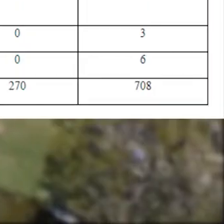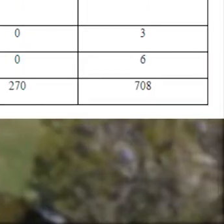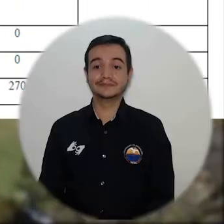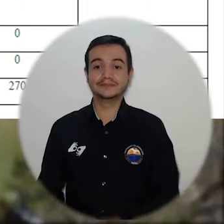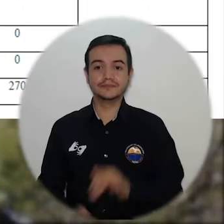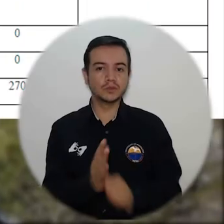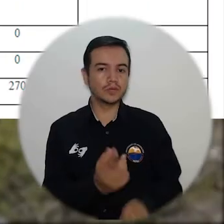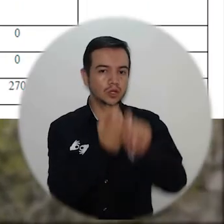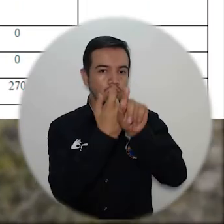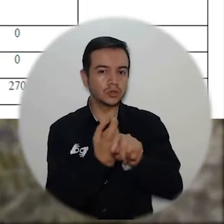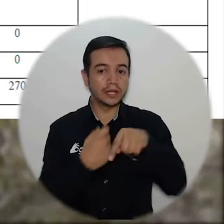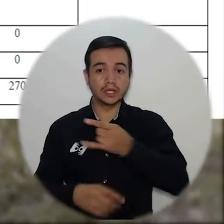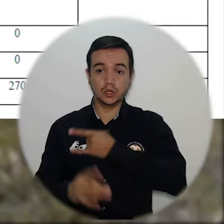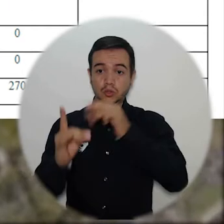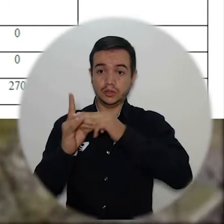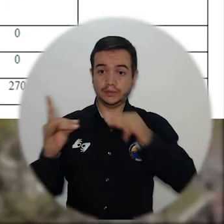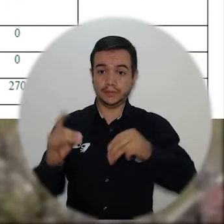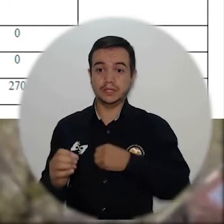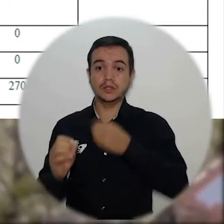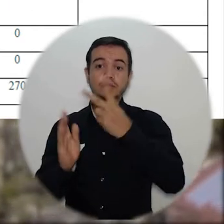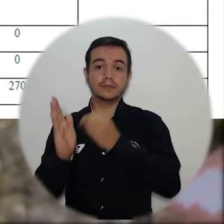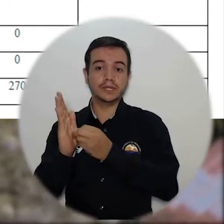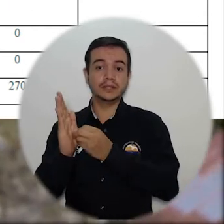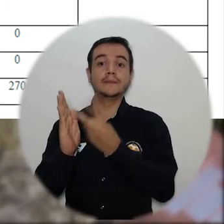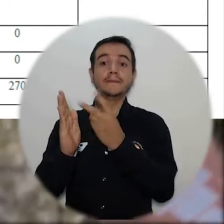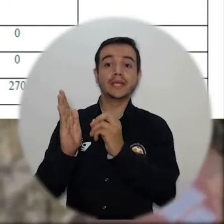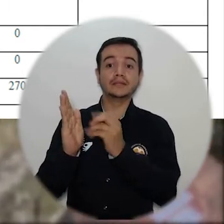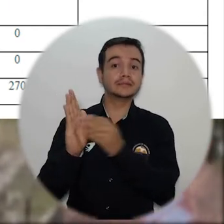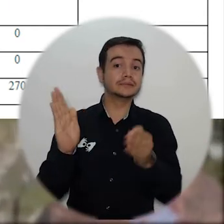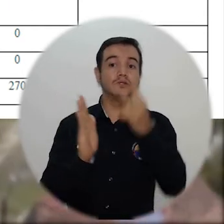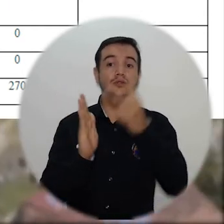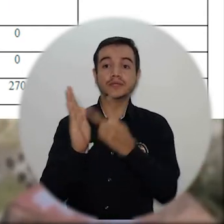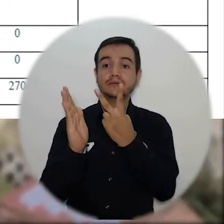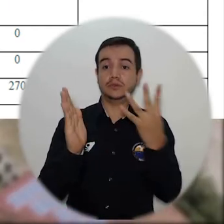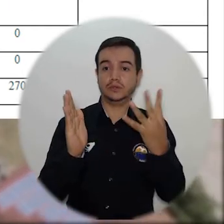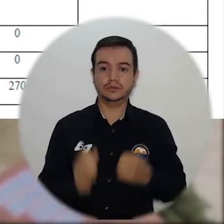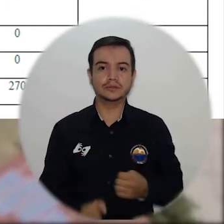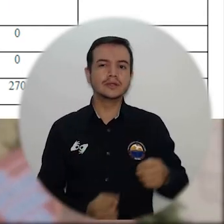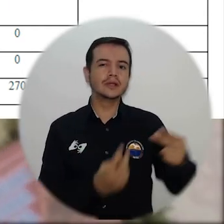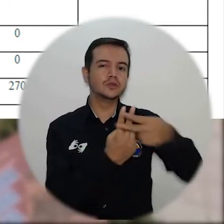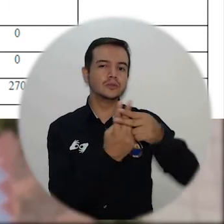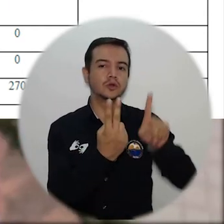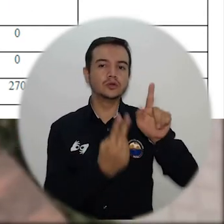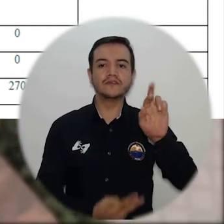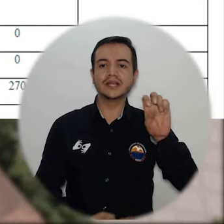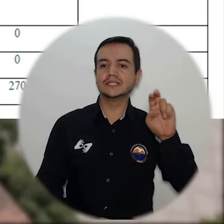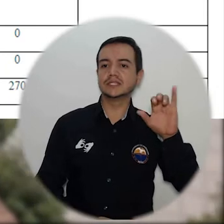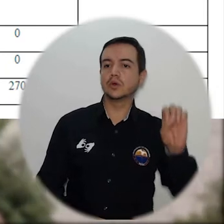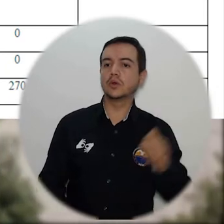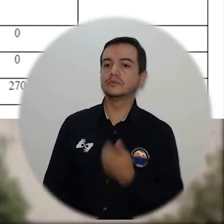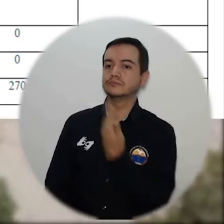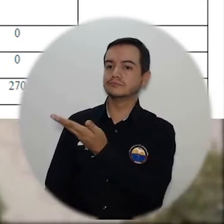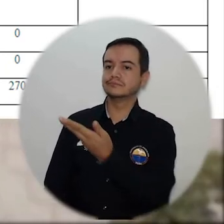En la consulta para rector de Unimatalena 2020-2024, el candidato número 1, Francisco García, logró